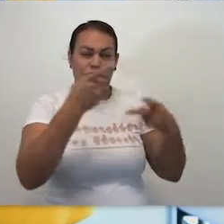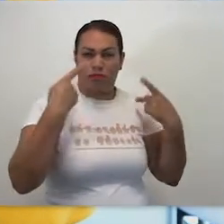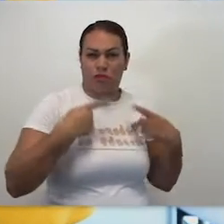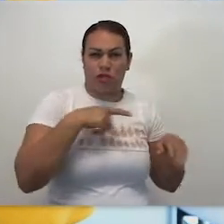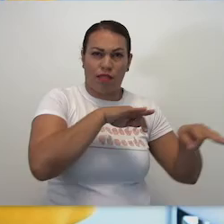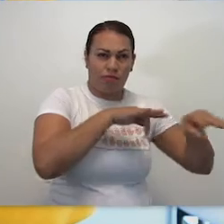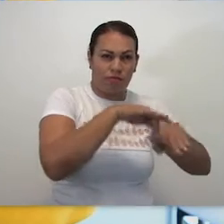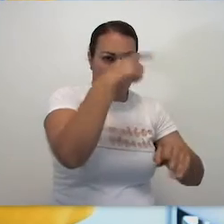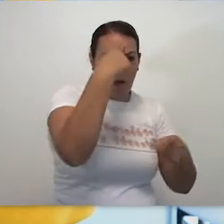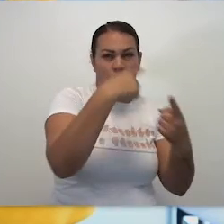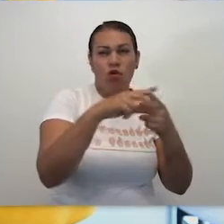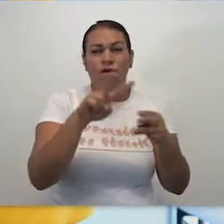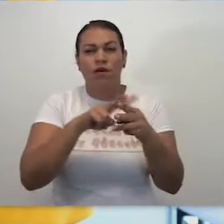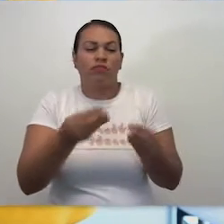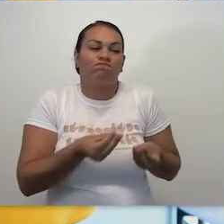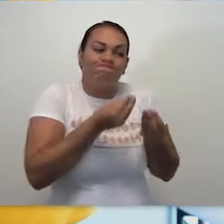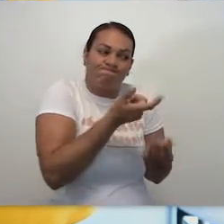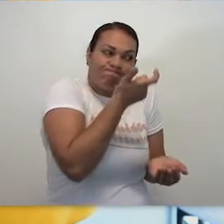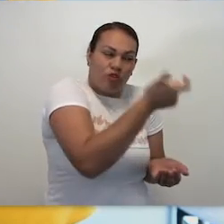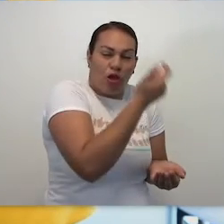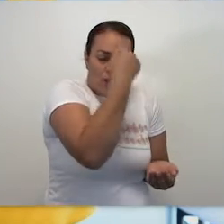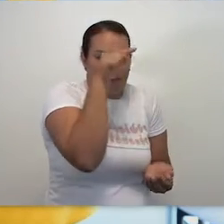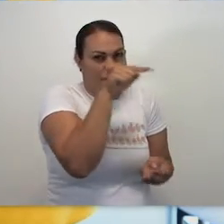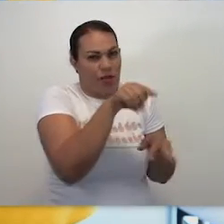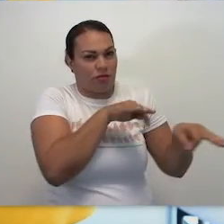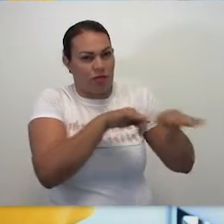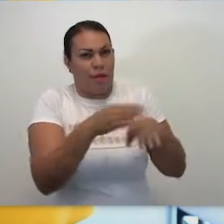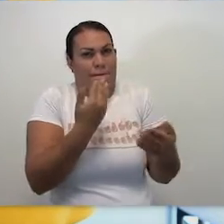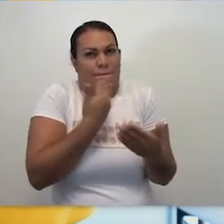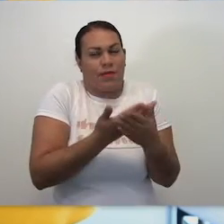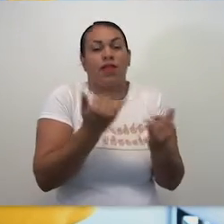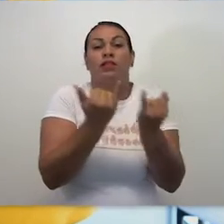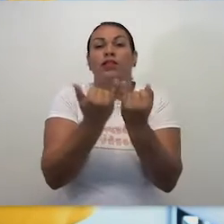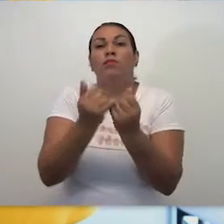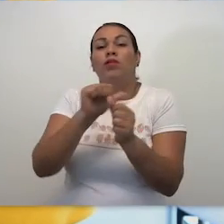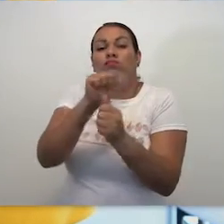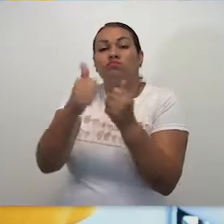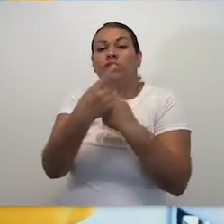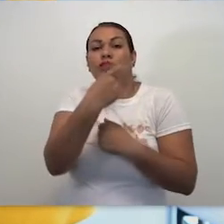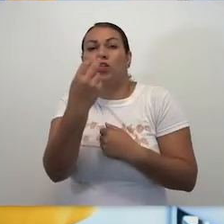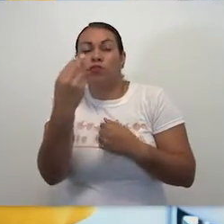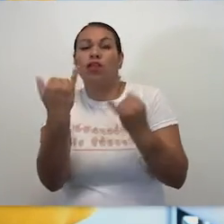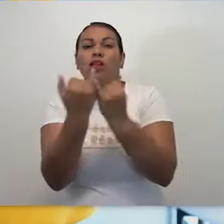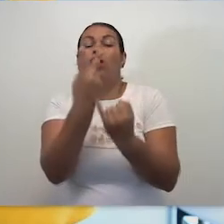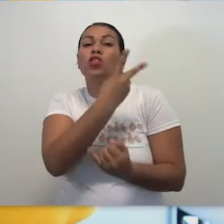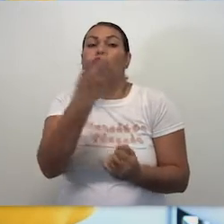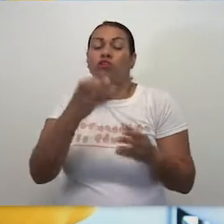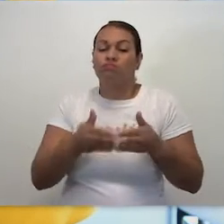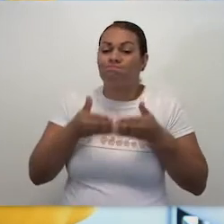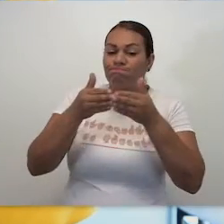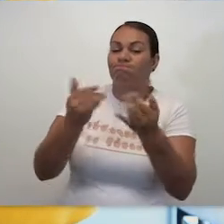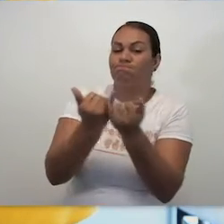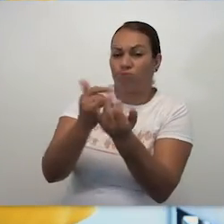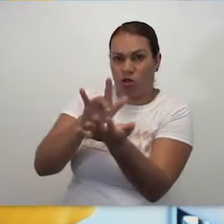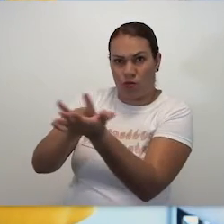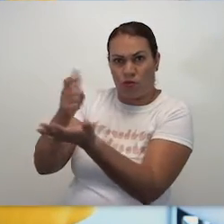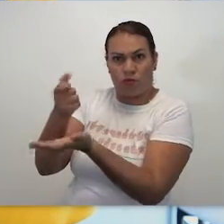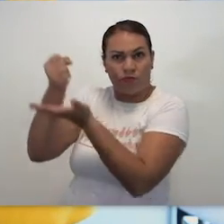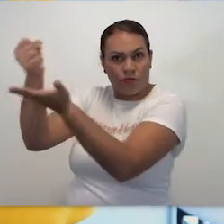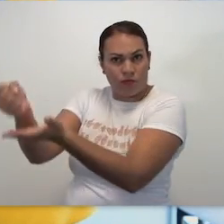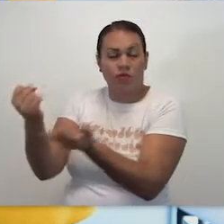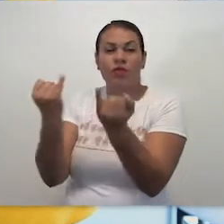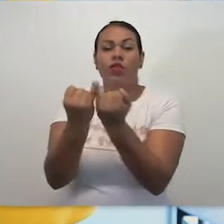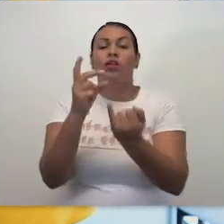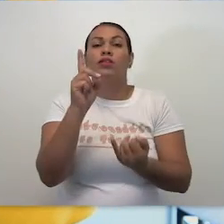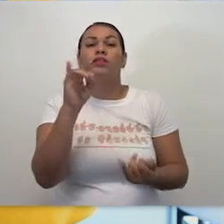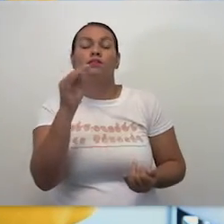y todo el personal médico. Y entregamos apoyos económicos a 125 artesanos y 200 pescadores. A través del